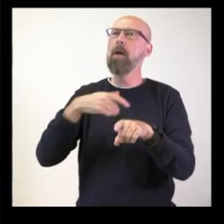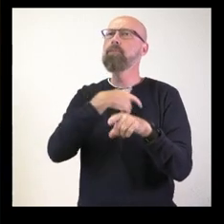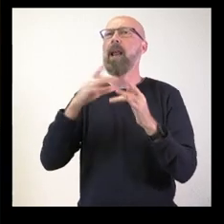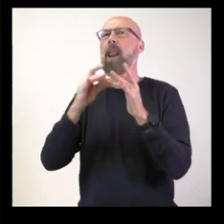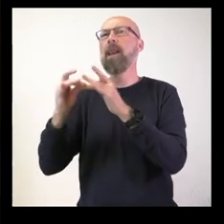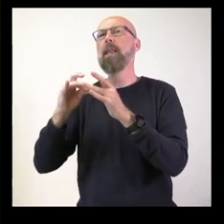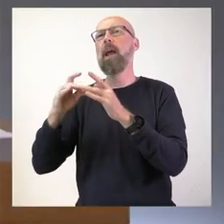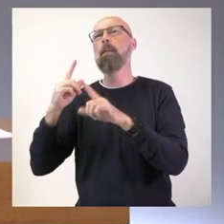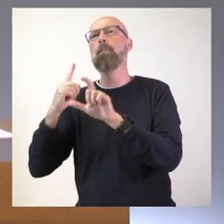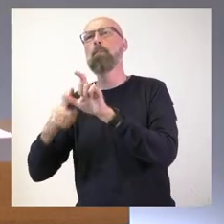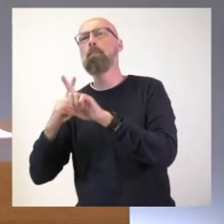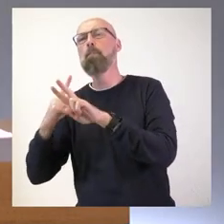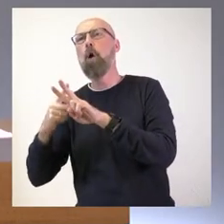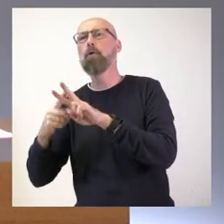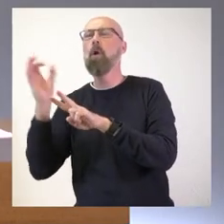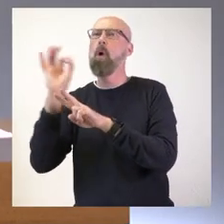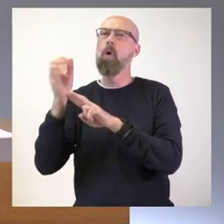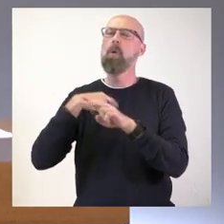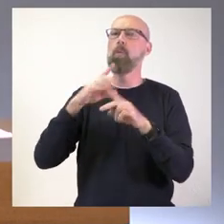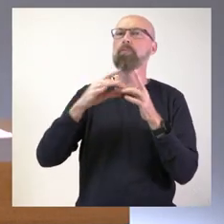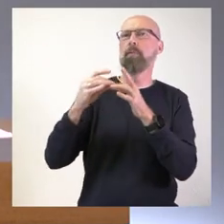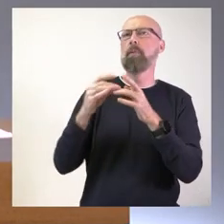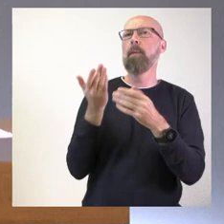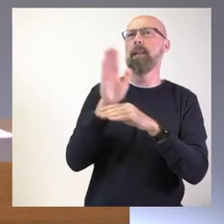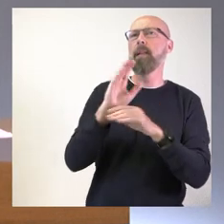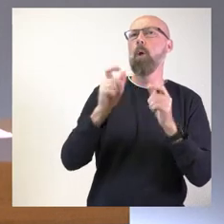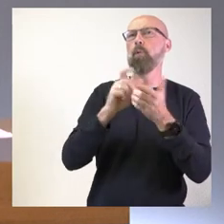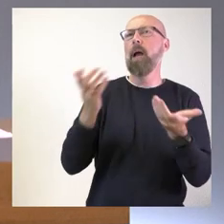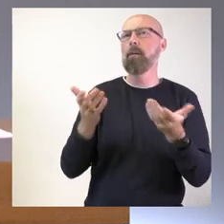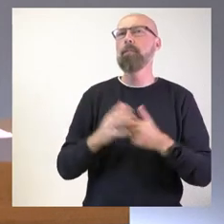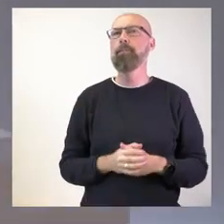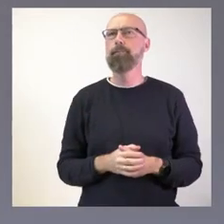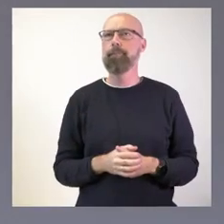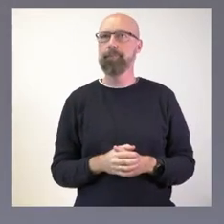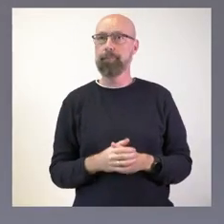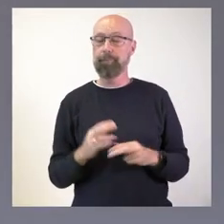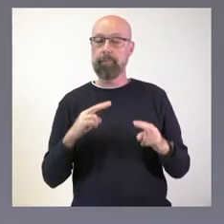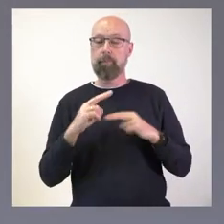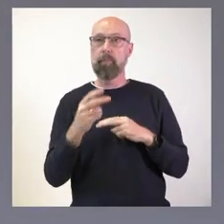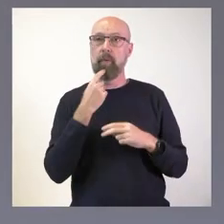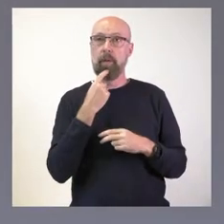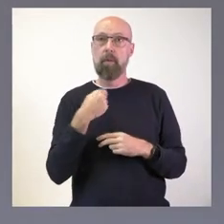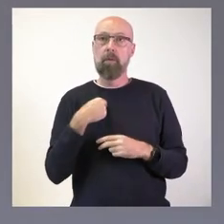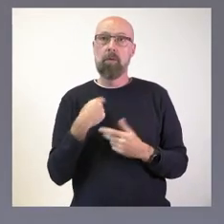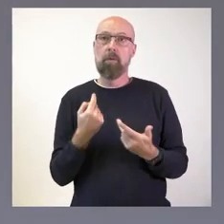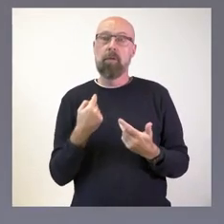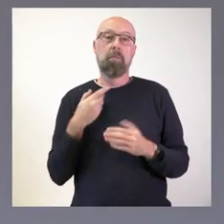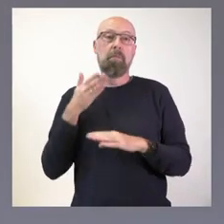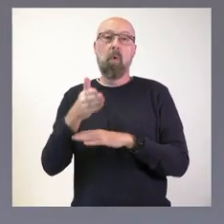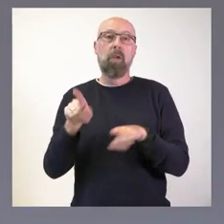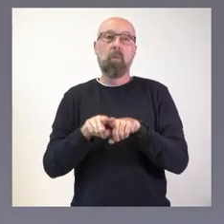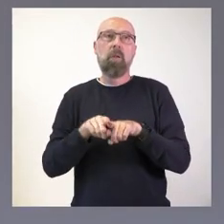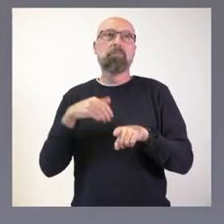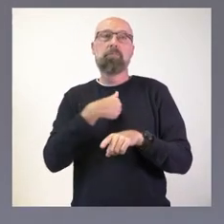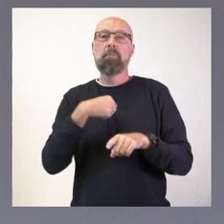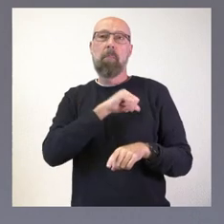y León. Gracias. Bueno, yo sobre eso solo puedo decir que voy a acudir al título personal. Yo es que soy